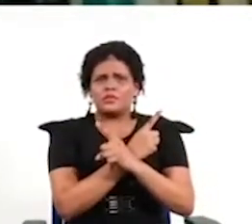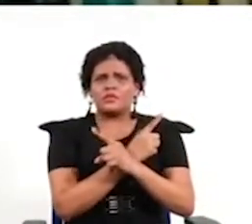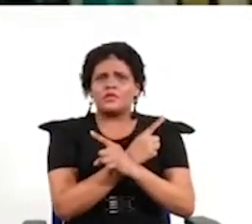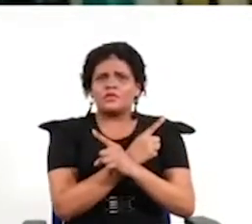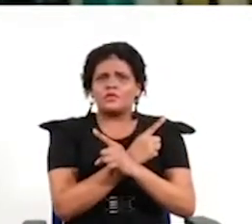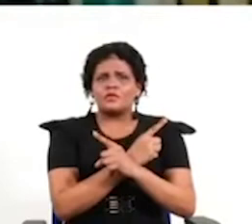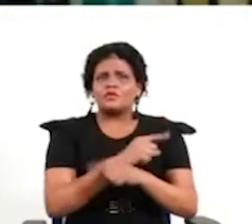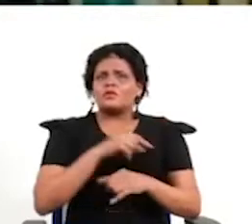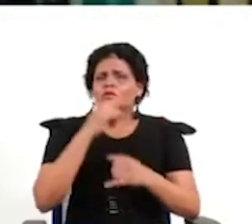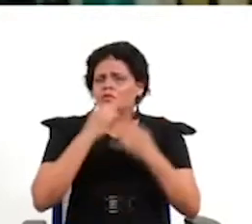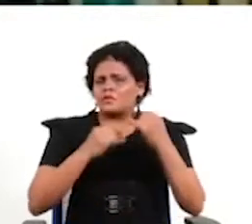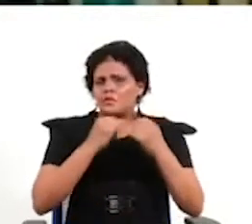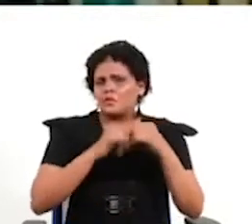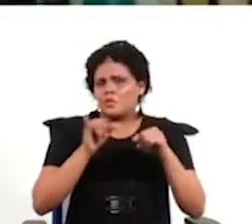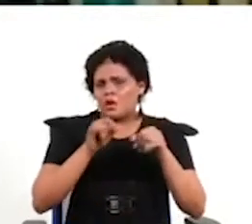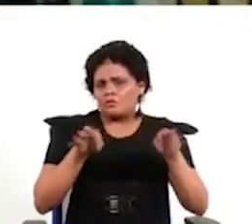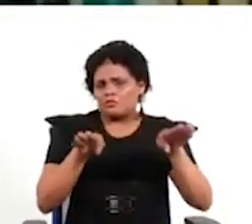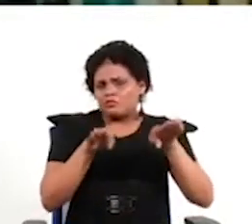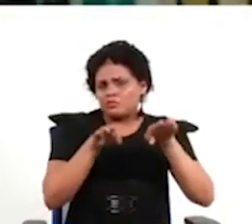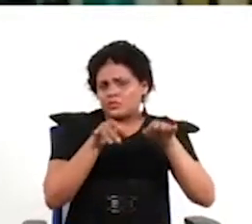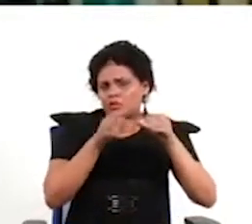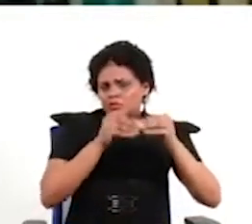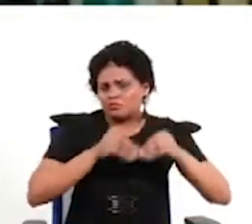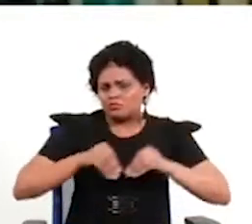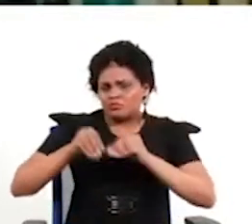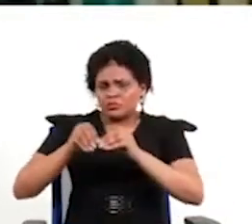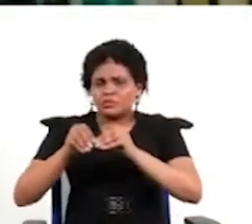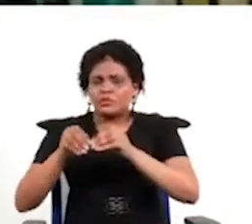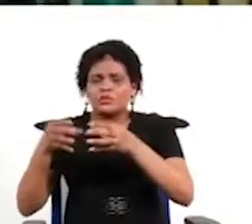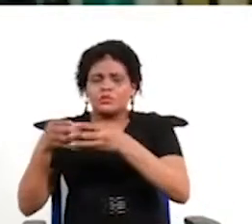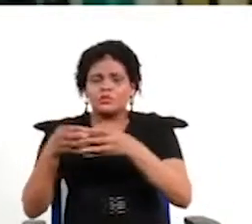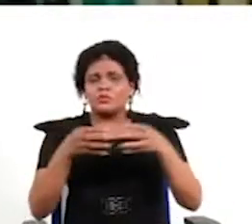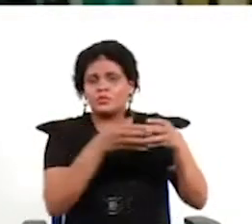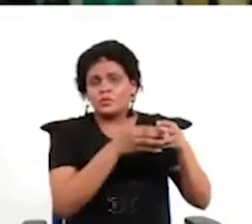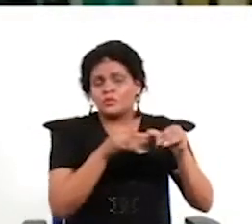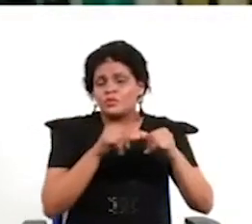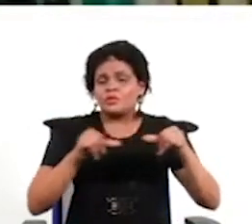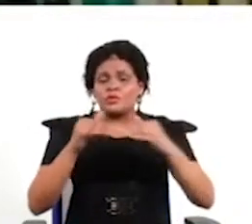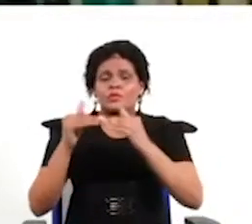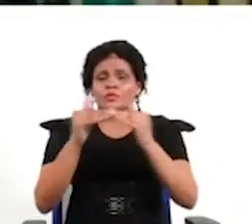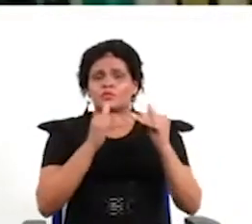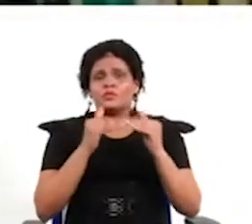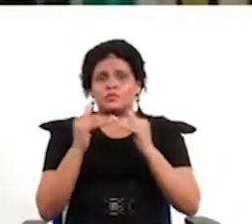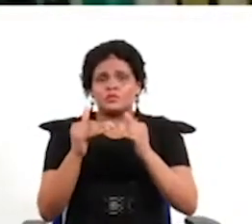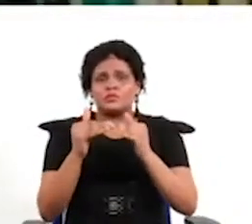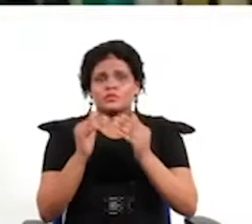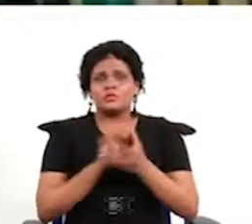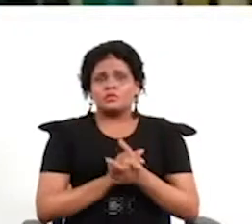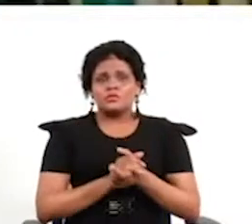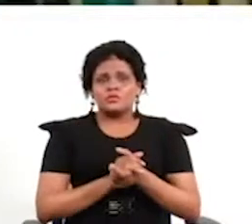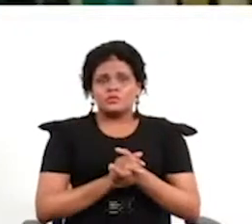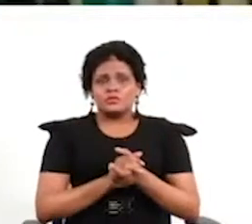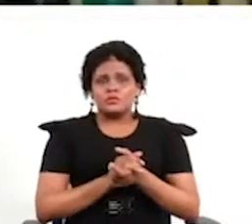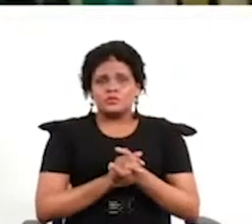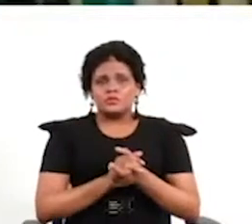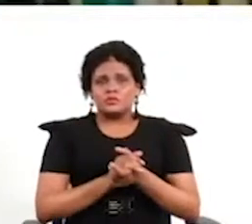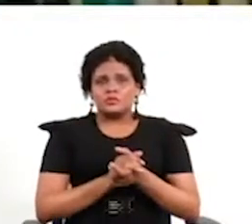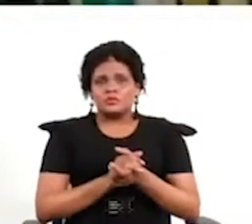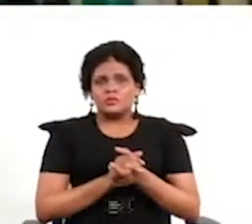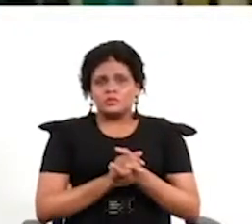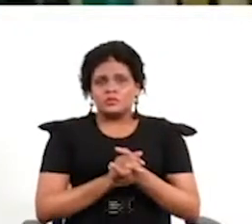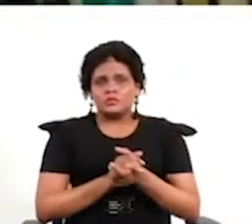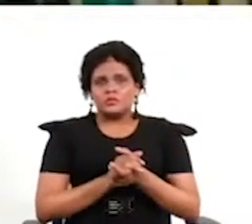y a la vez un espacio de poder, ¿verdad? Entonces, por lo tanto, entendiendo esto también, hay que